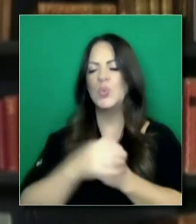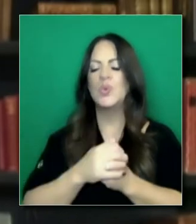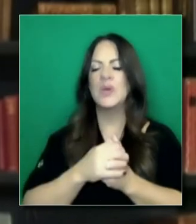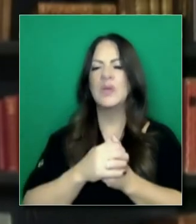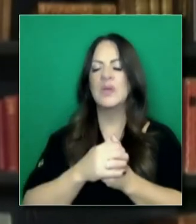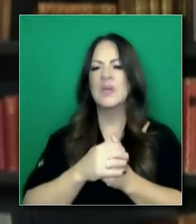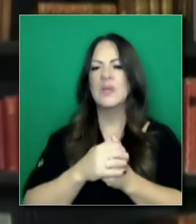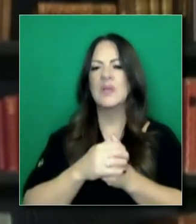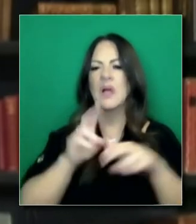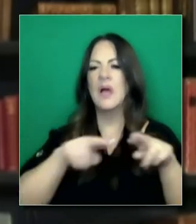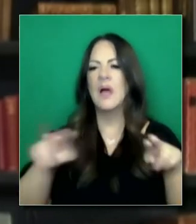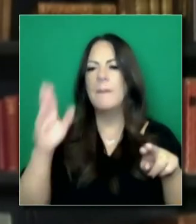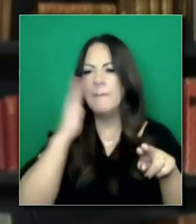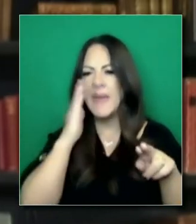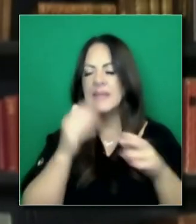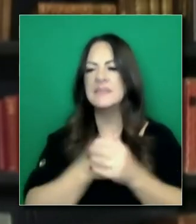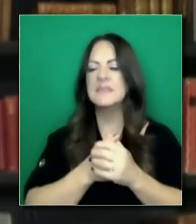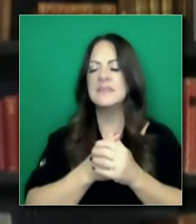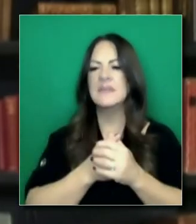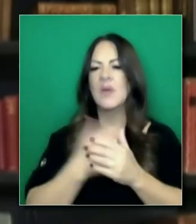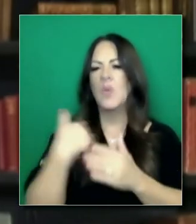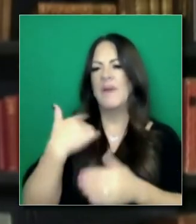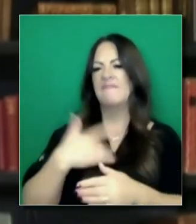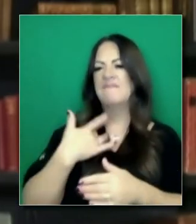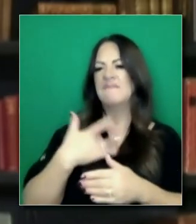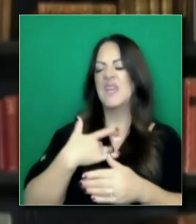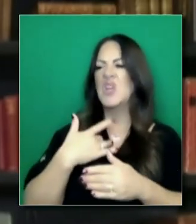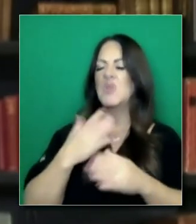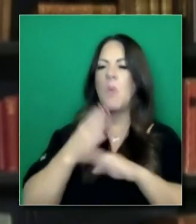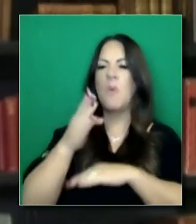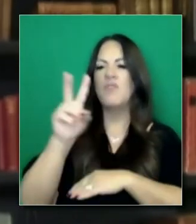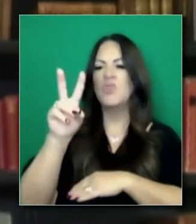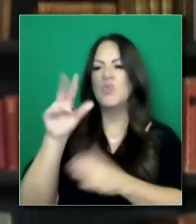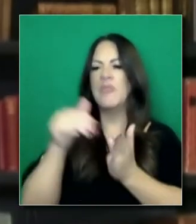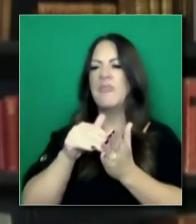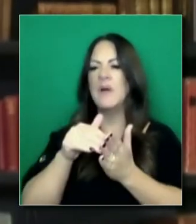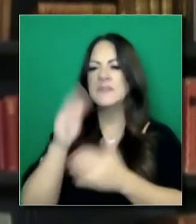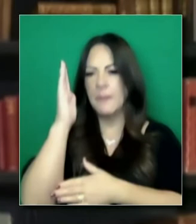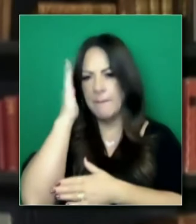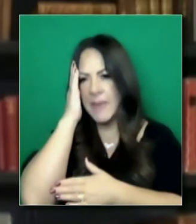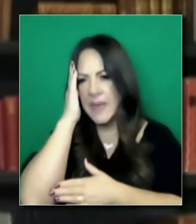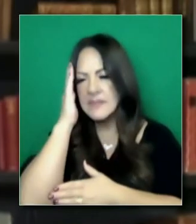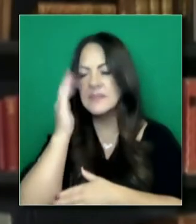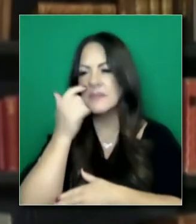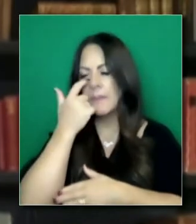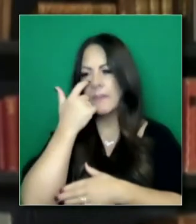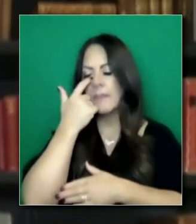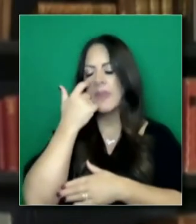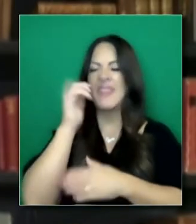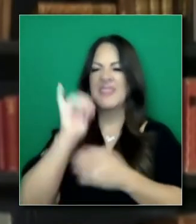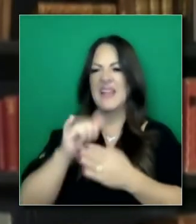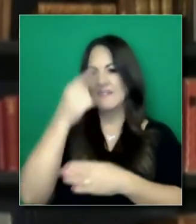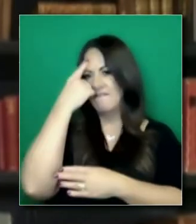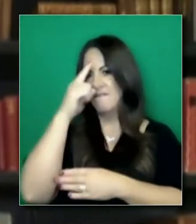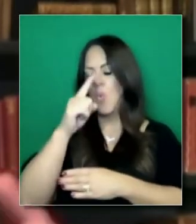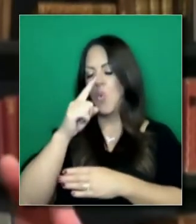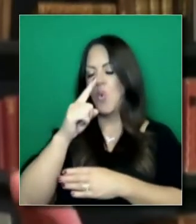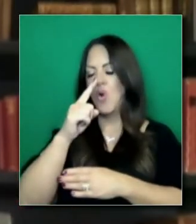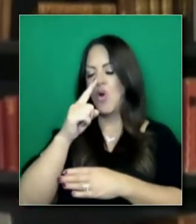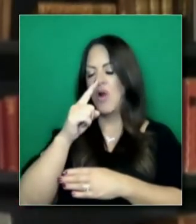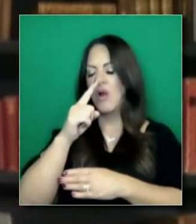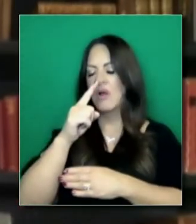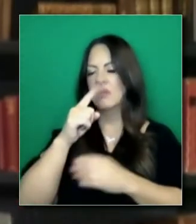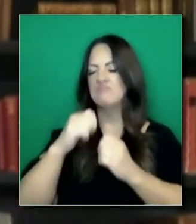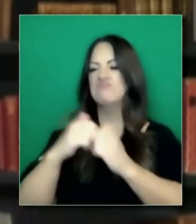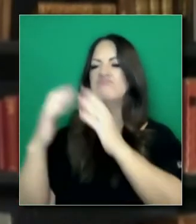la capacidad en las últimas dos semanas. Creemos que podría ser más de 2.000 camas para darles una muestra de lo que